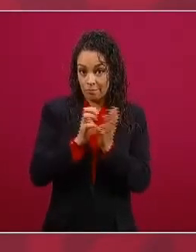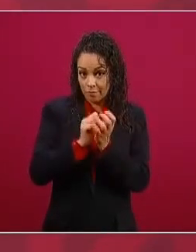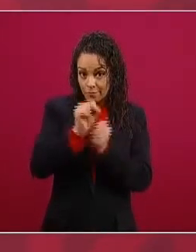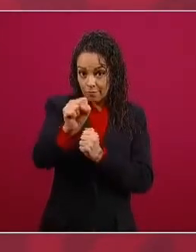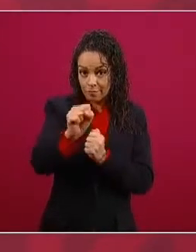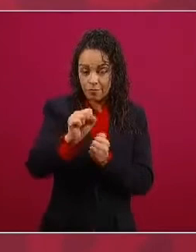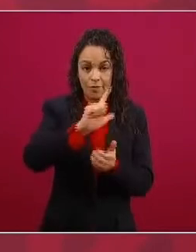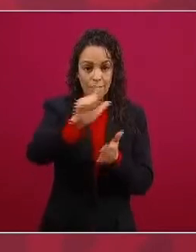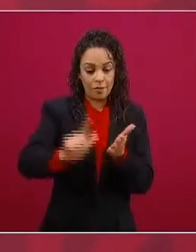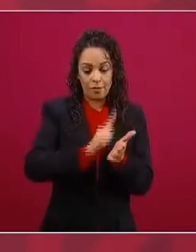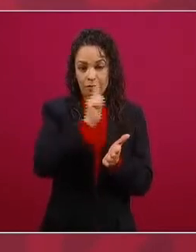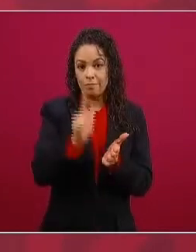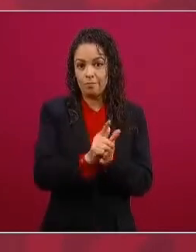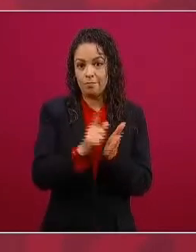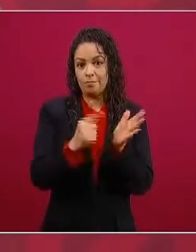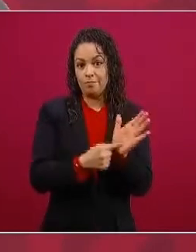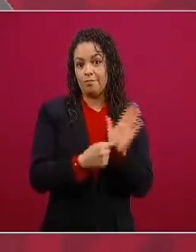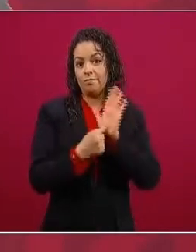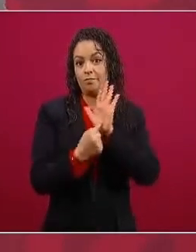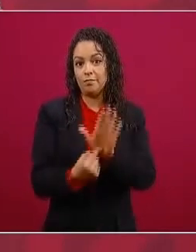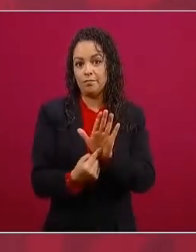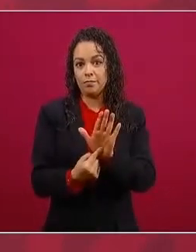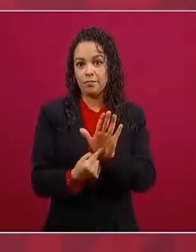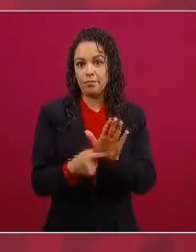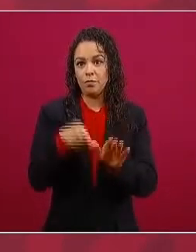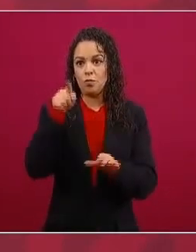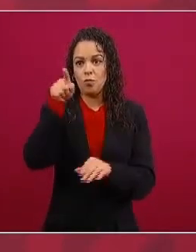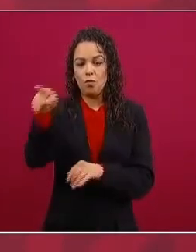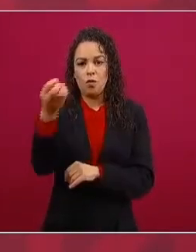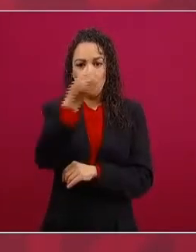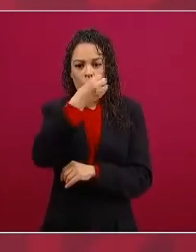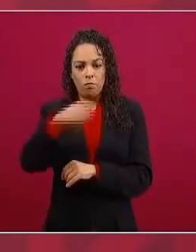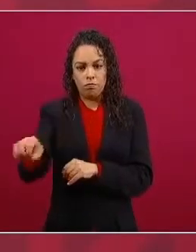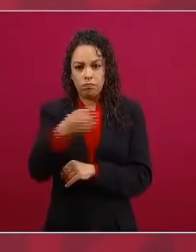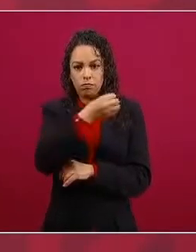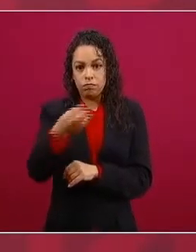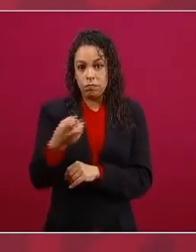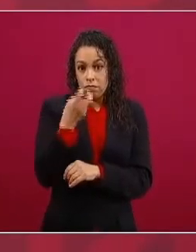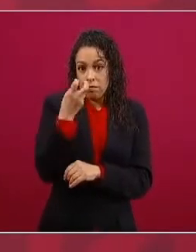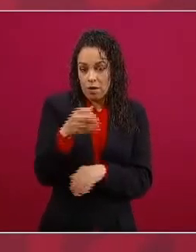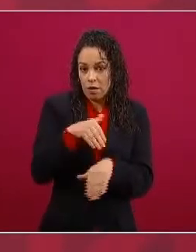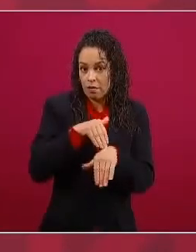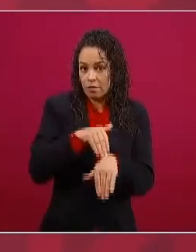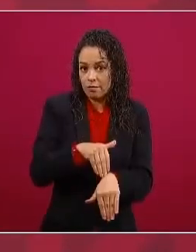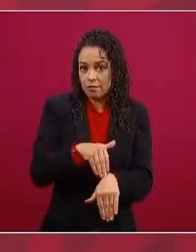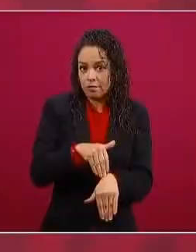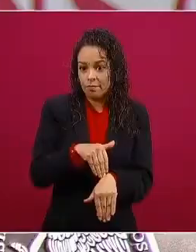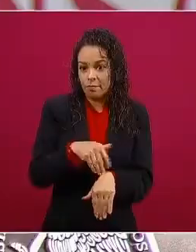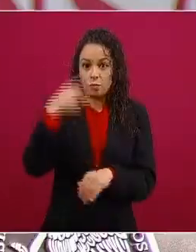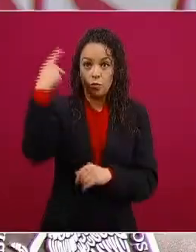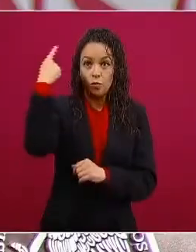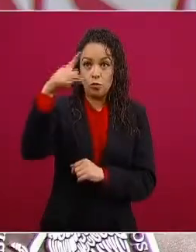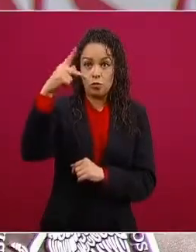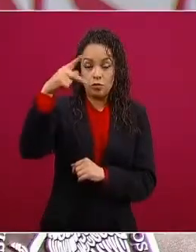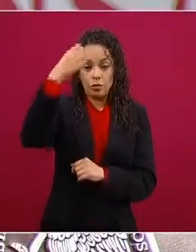a ese mandato del extranjero